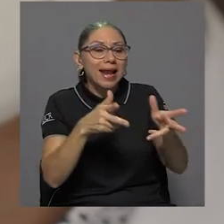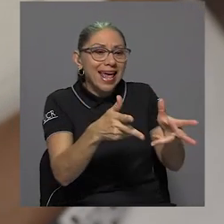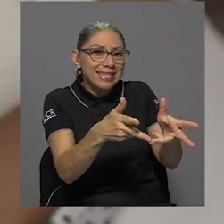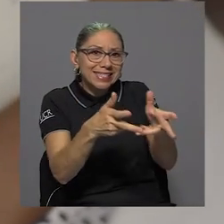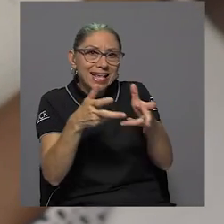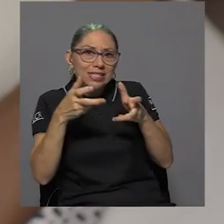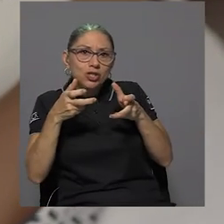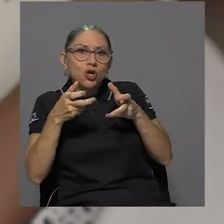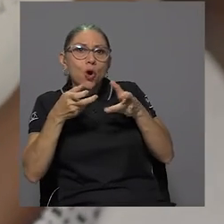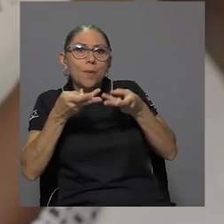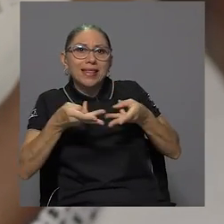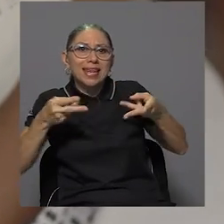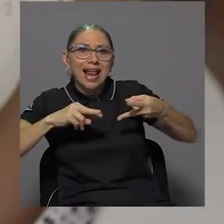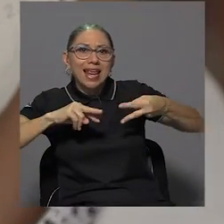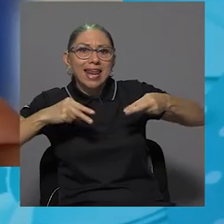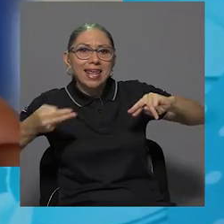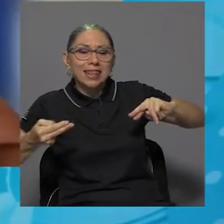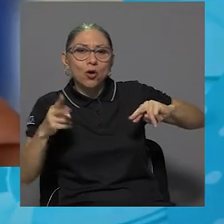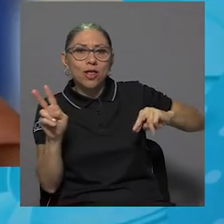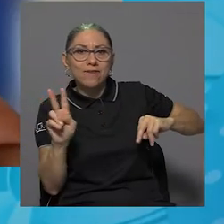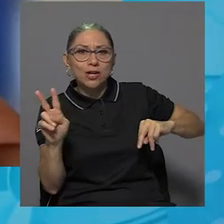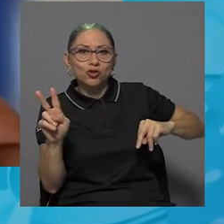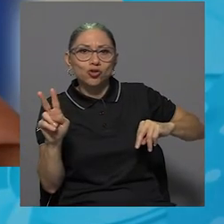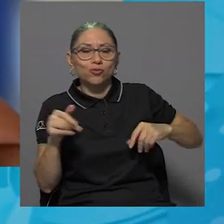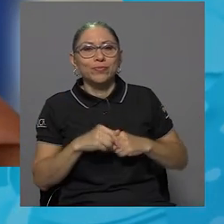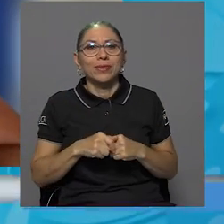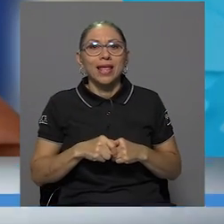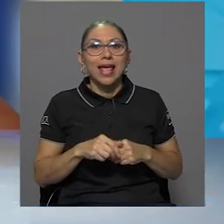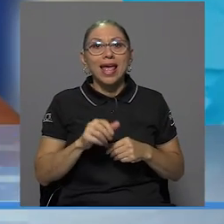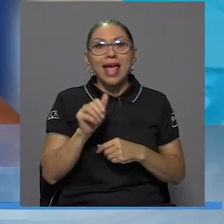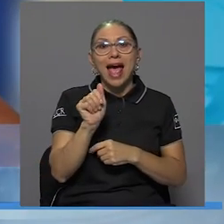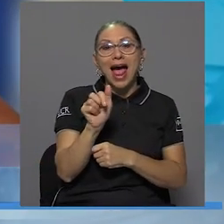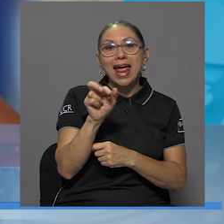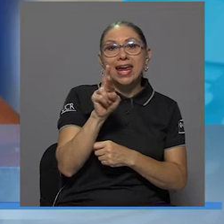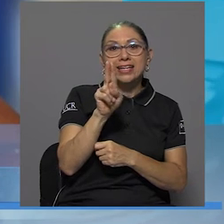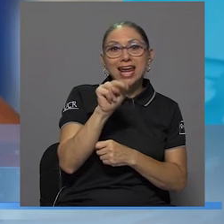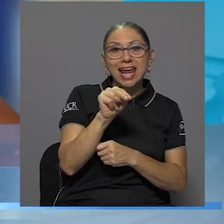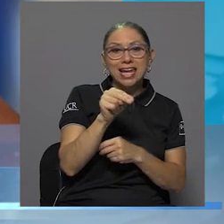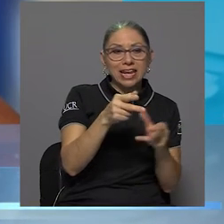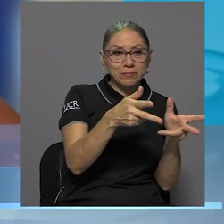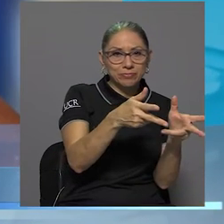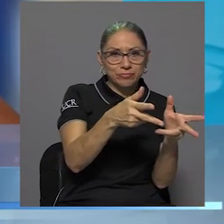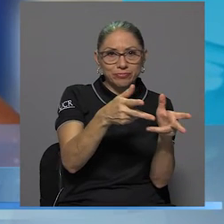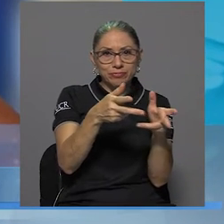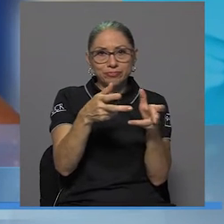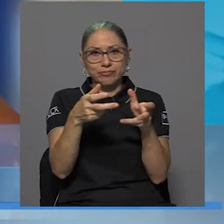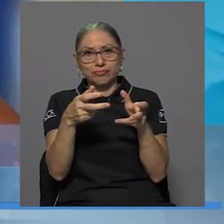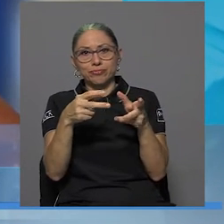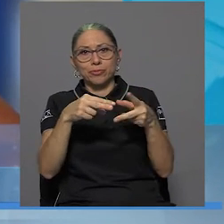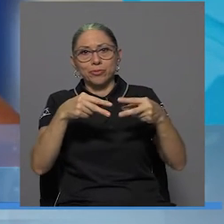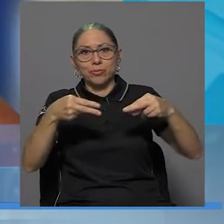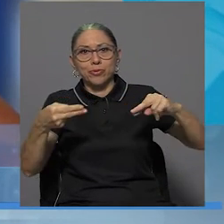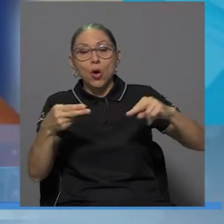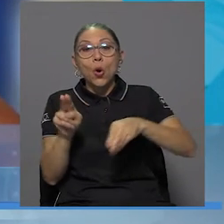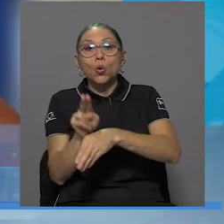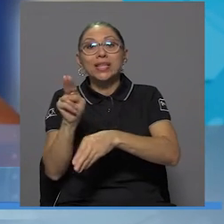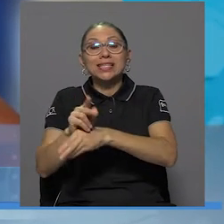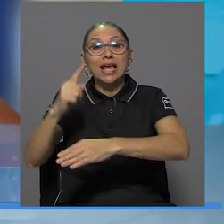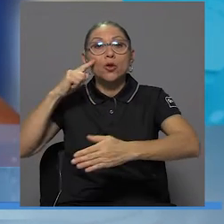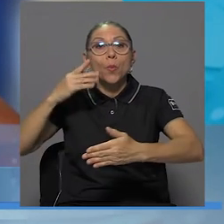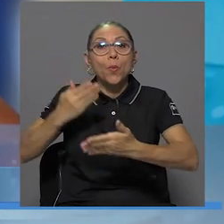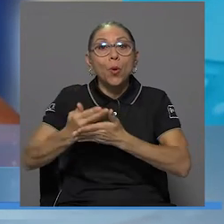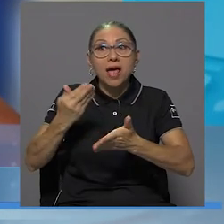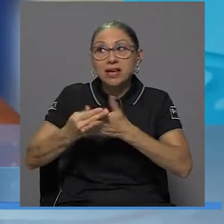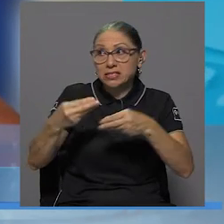del material genético del virus. Se hace una extracción del ARN utilizando pruebas comerciales